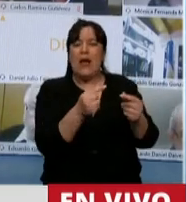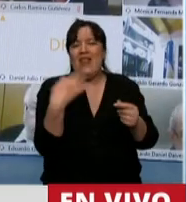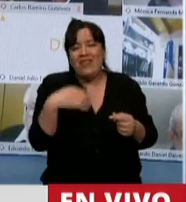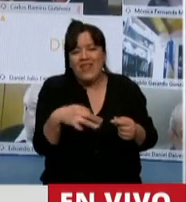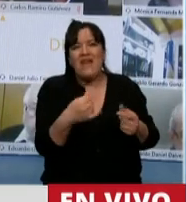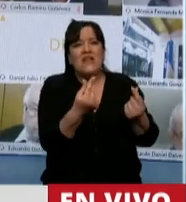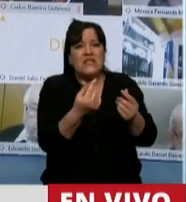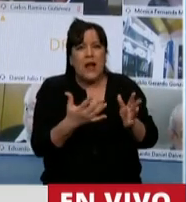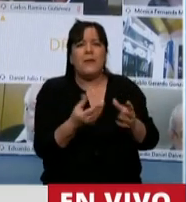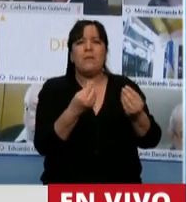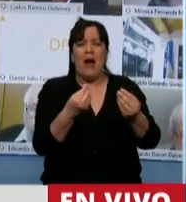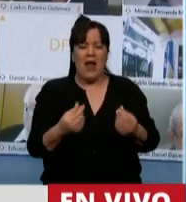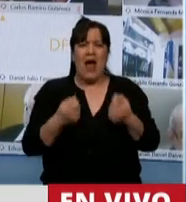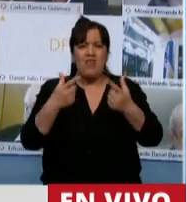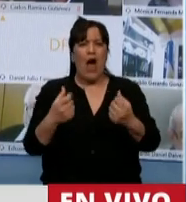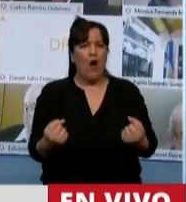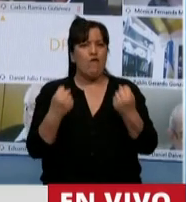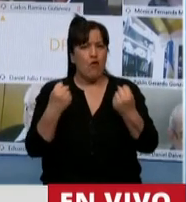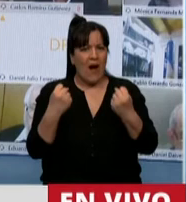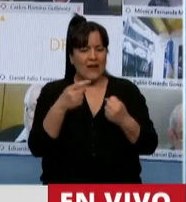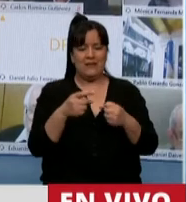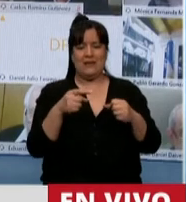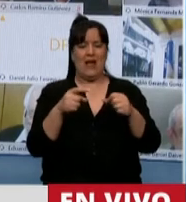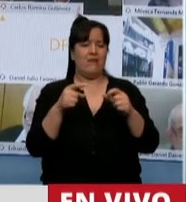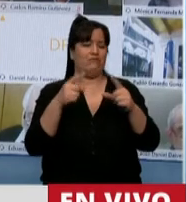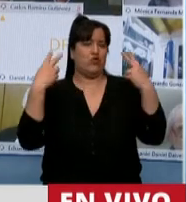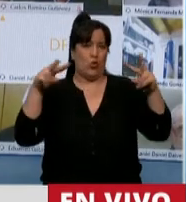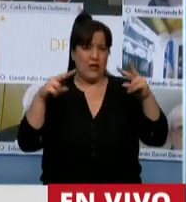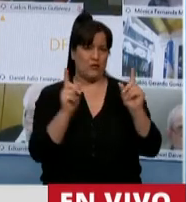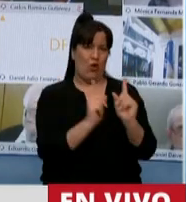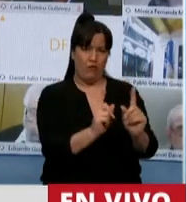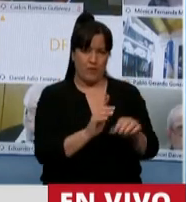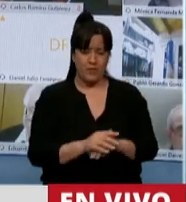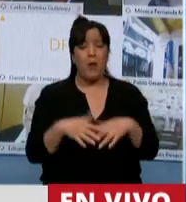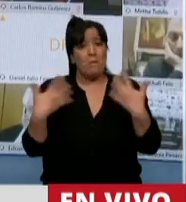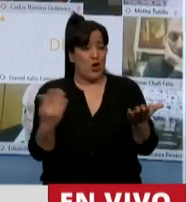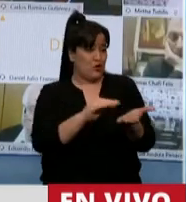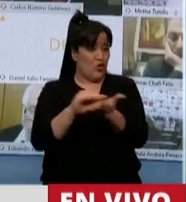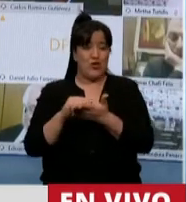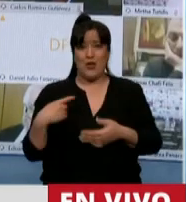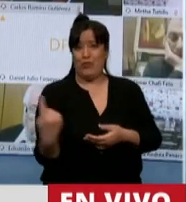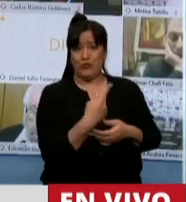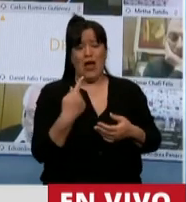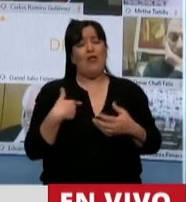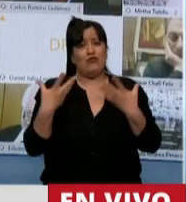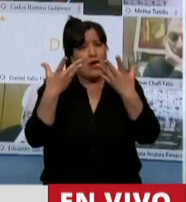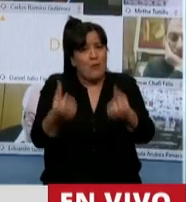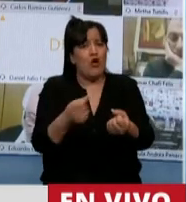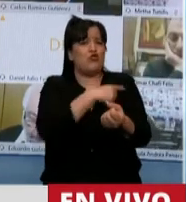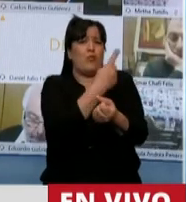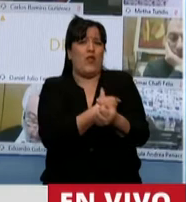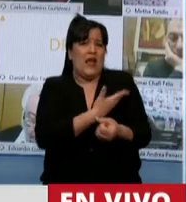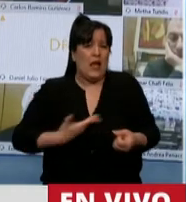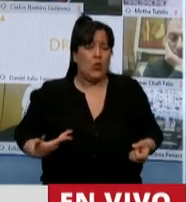potenciar y para consolidar esta actividad para eso estamos los legisladores para acompañar los ejecutivos